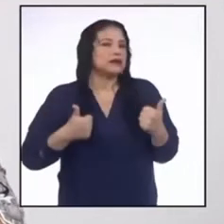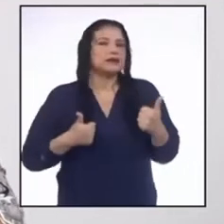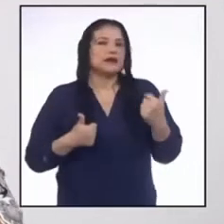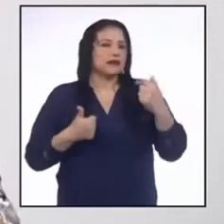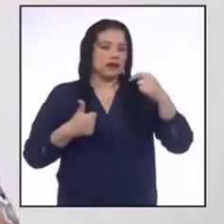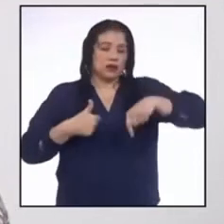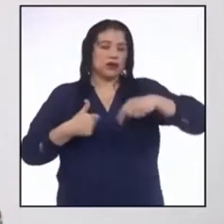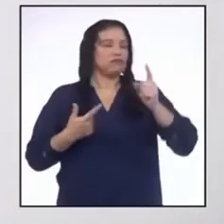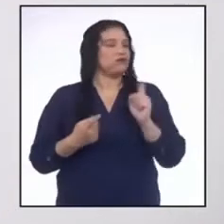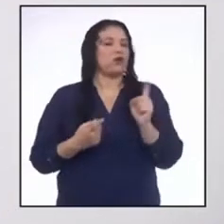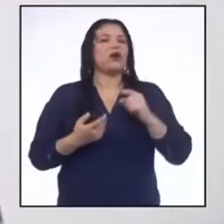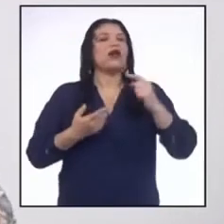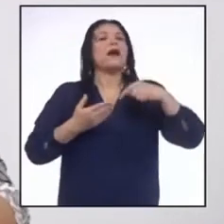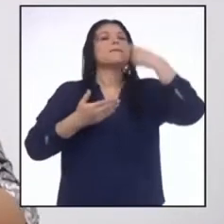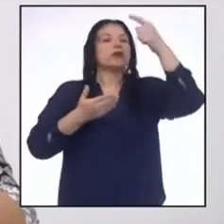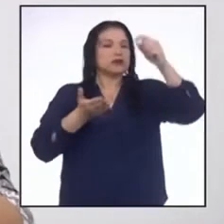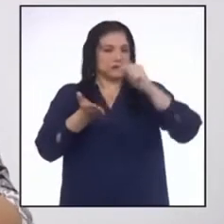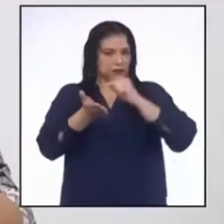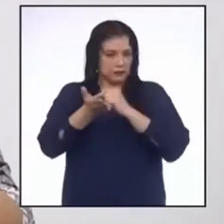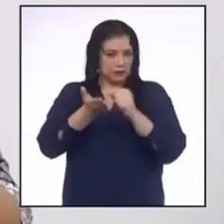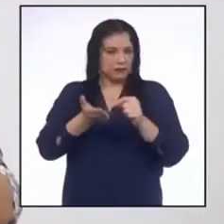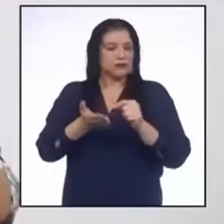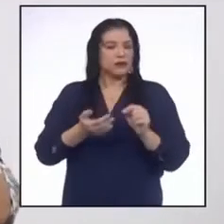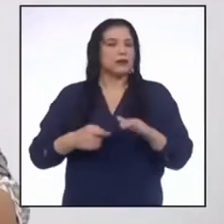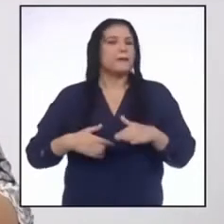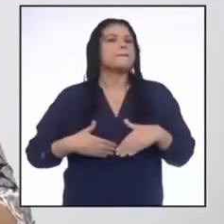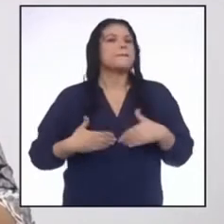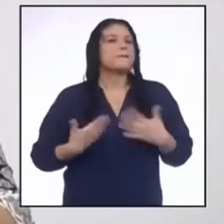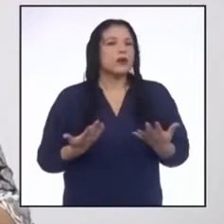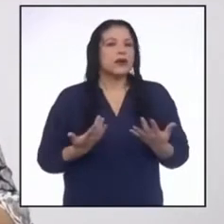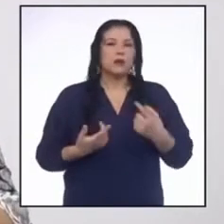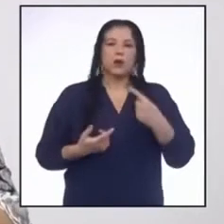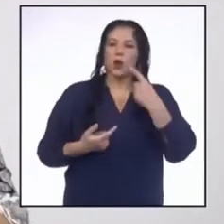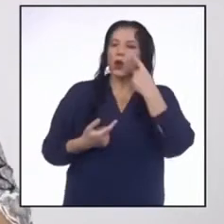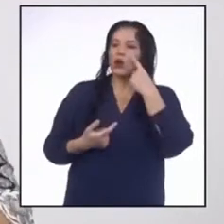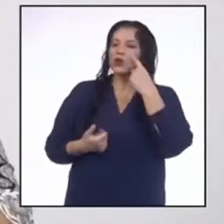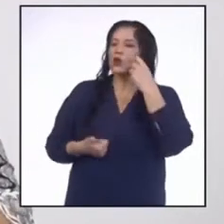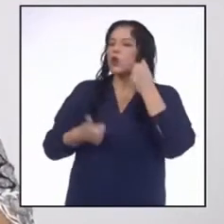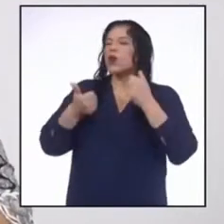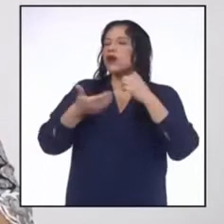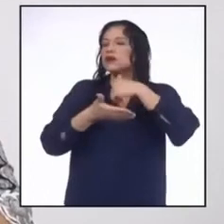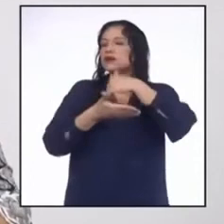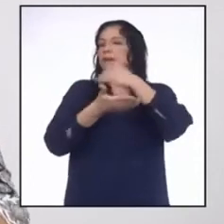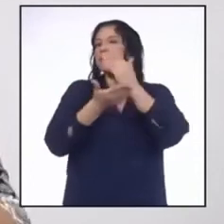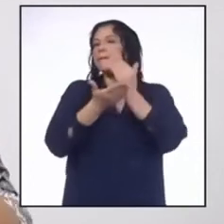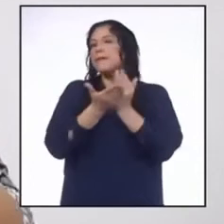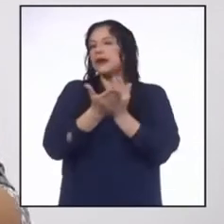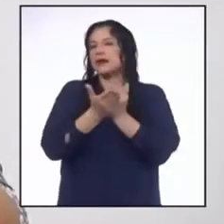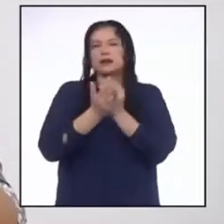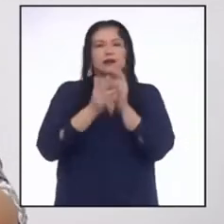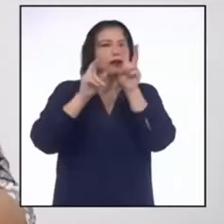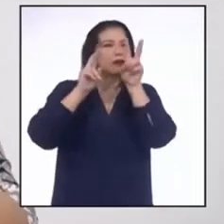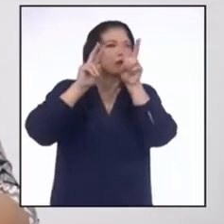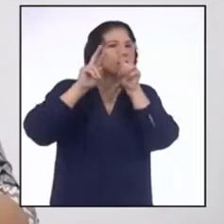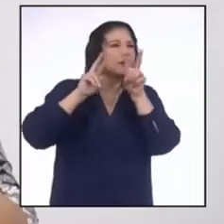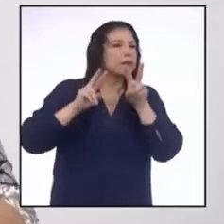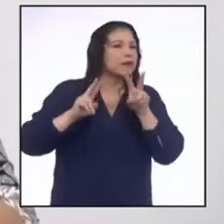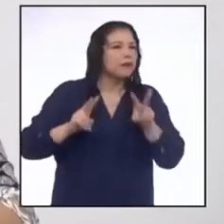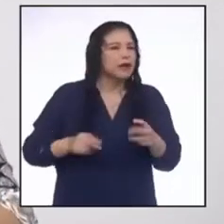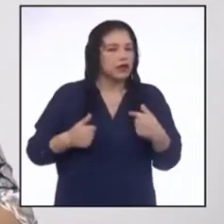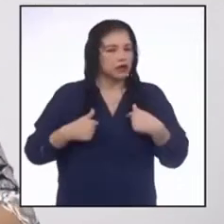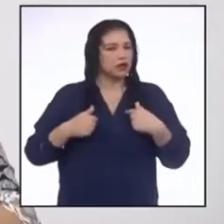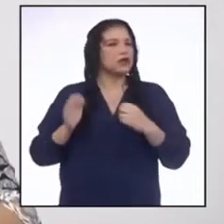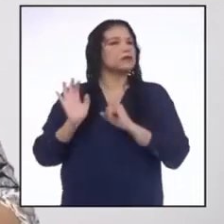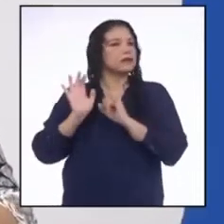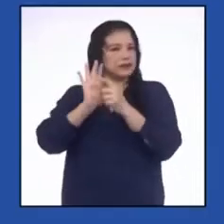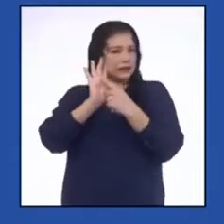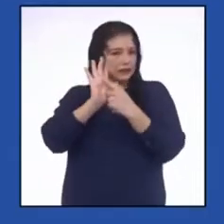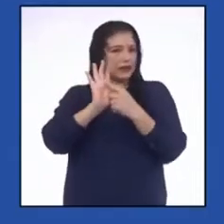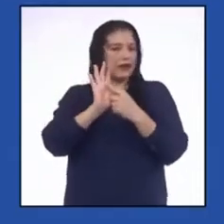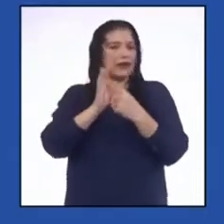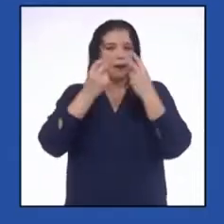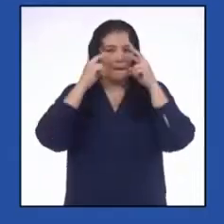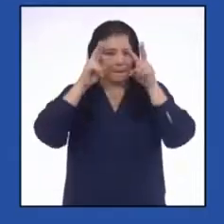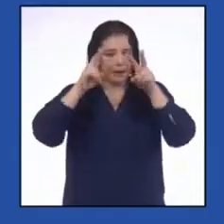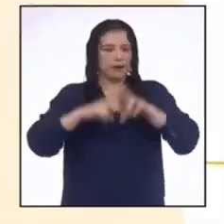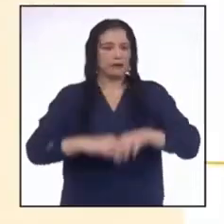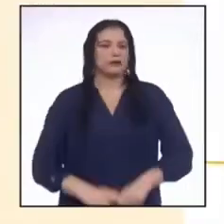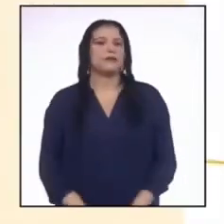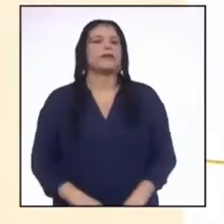próxima semana. Pero sí podremos reconocer las partes en el afiche que les presenté. Veamos.